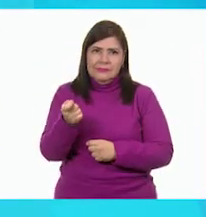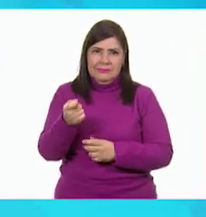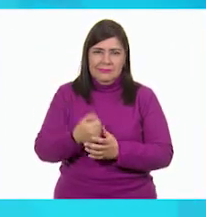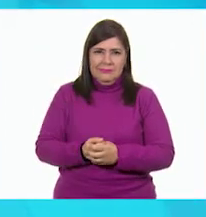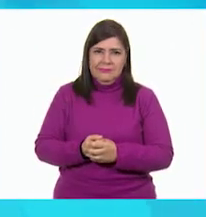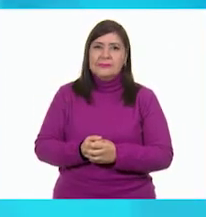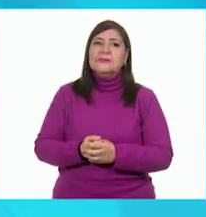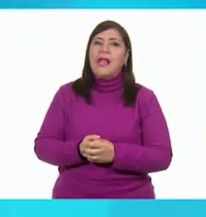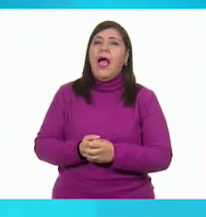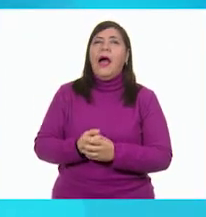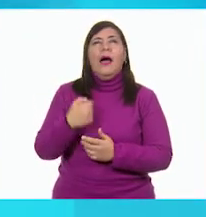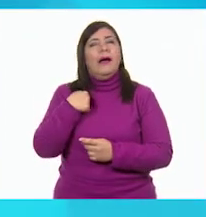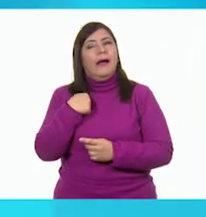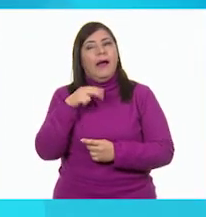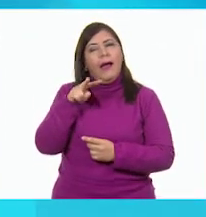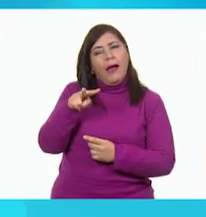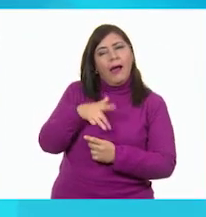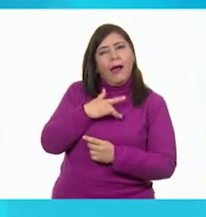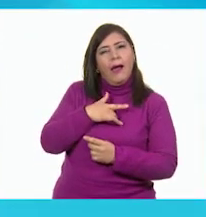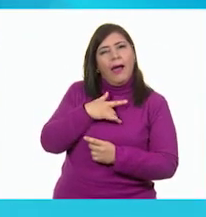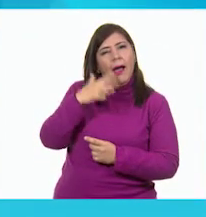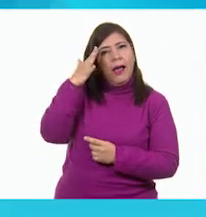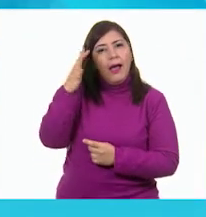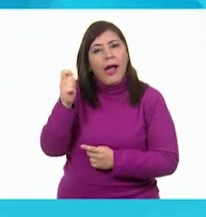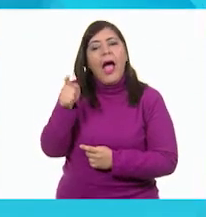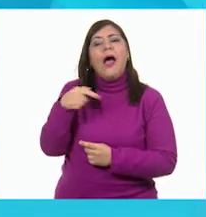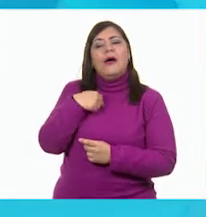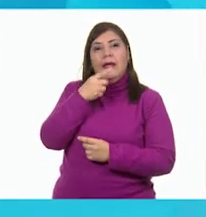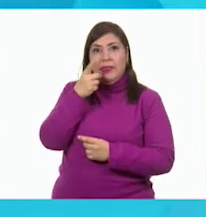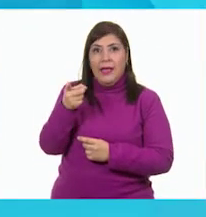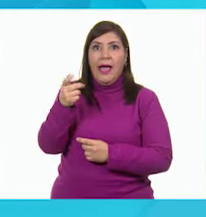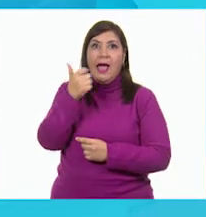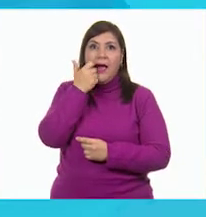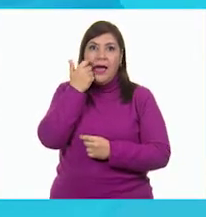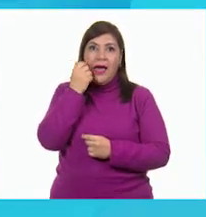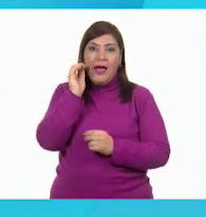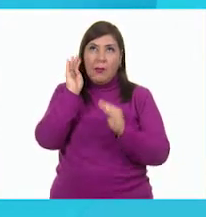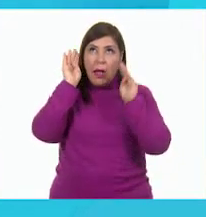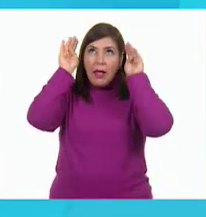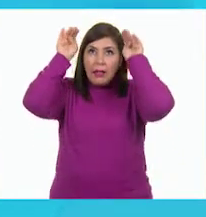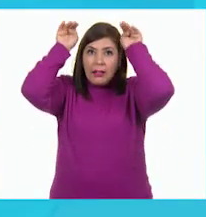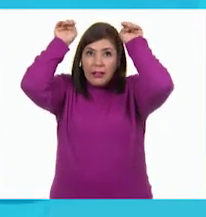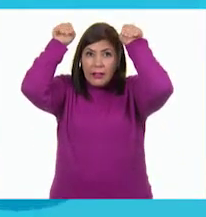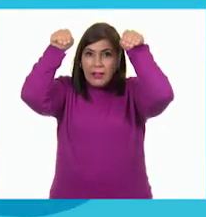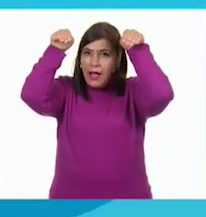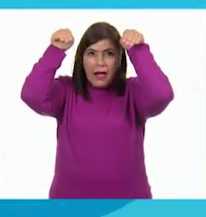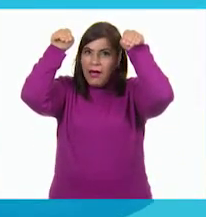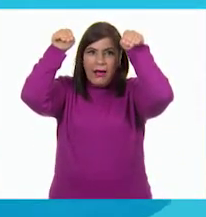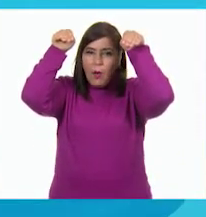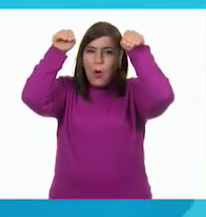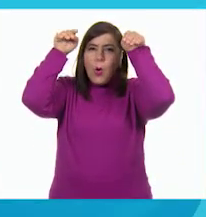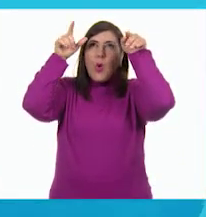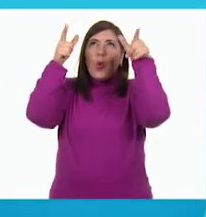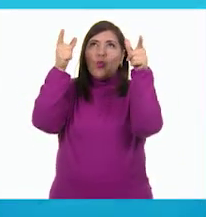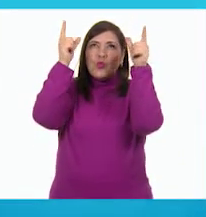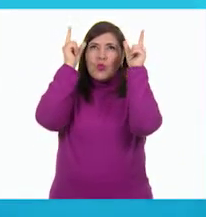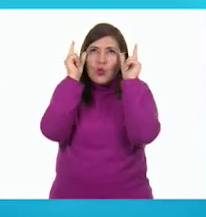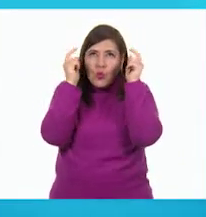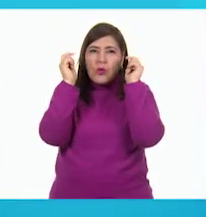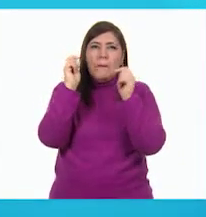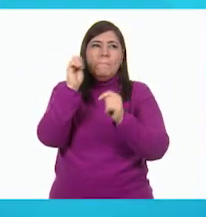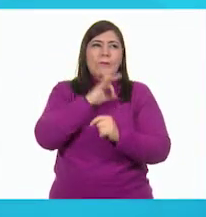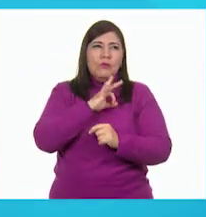Te lo adivino y te lo diré. Quisieras tener las orejas más pequeñas. Así